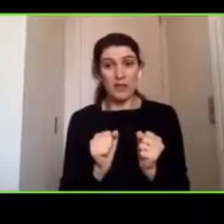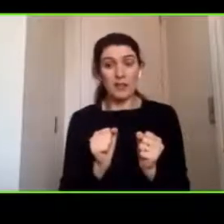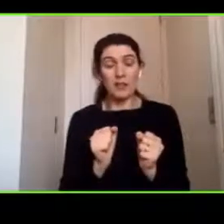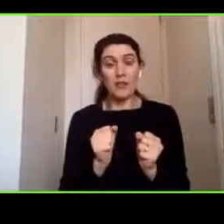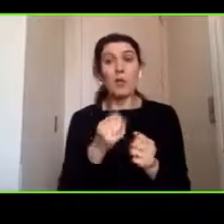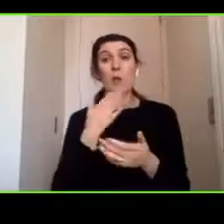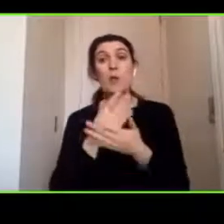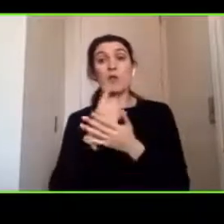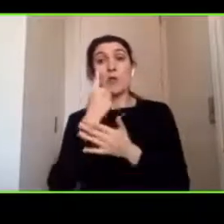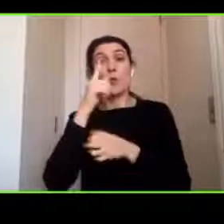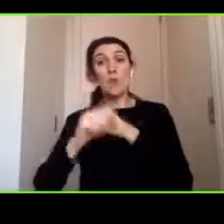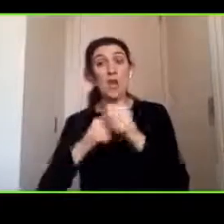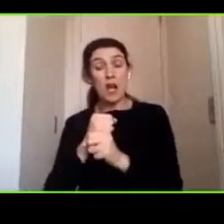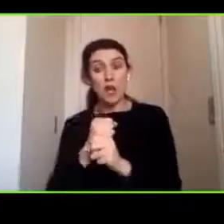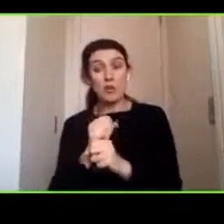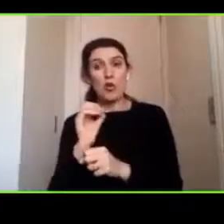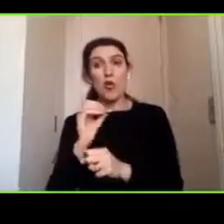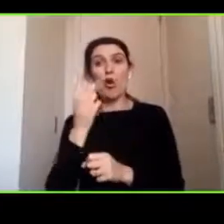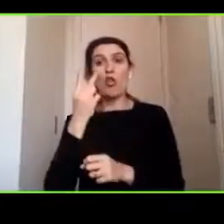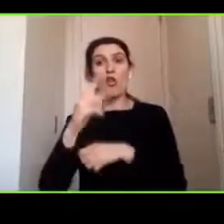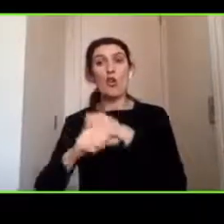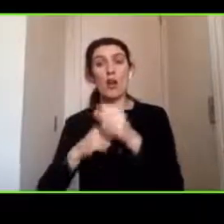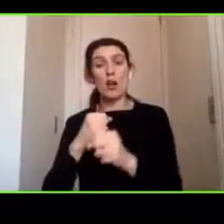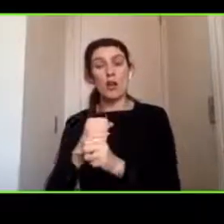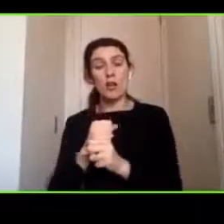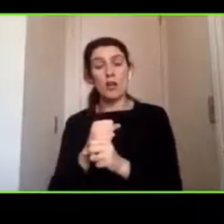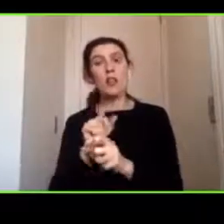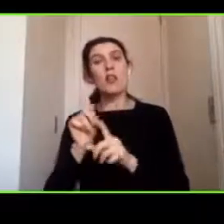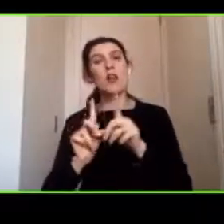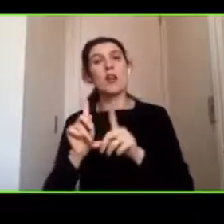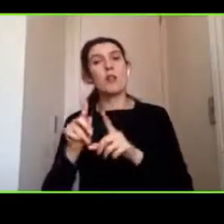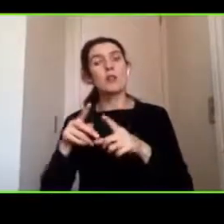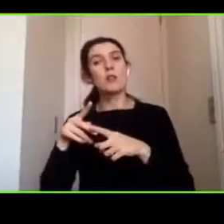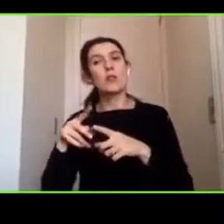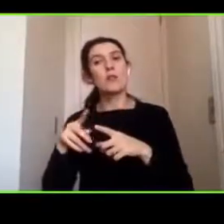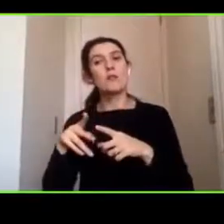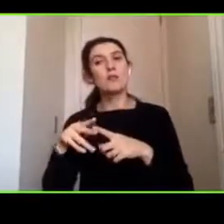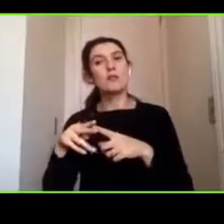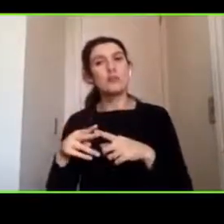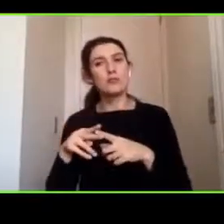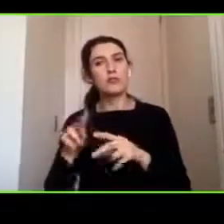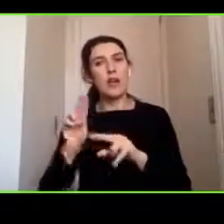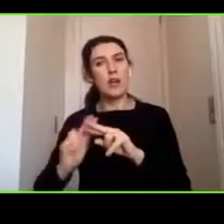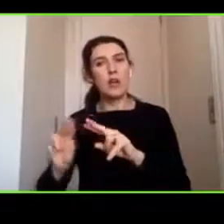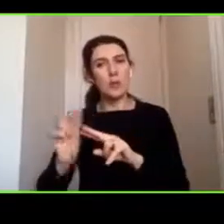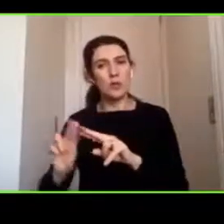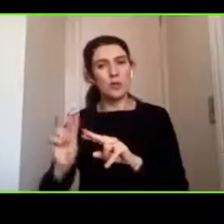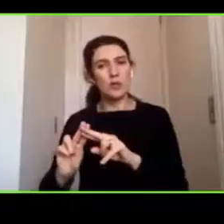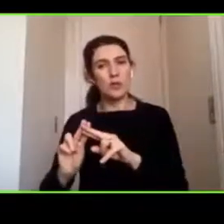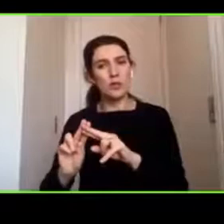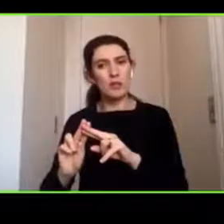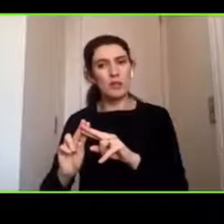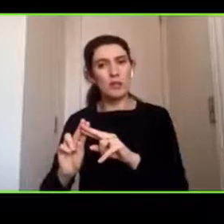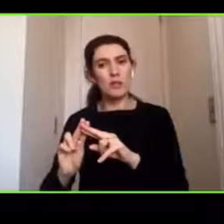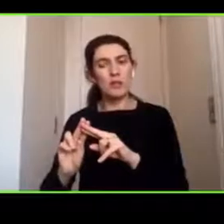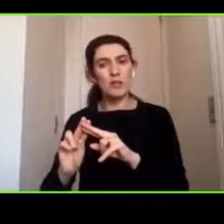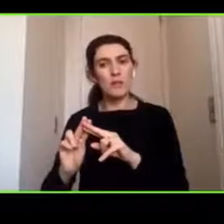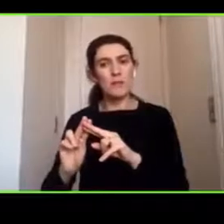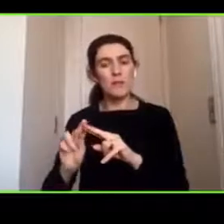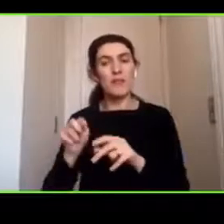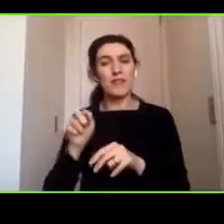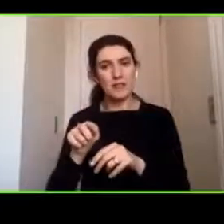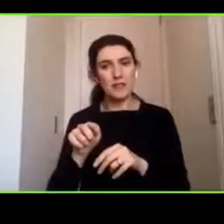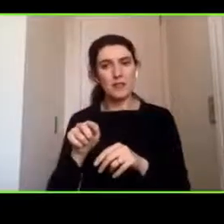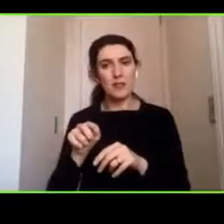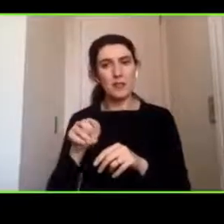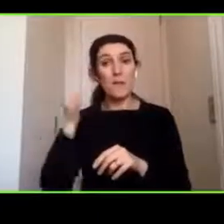de algunas funciones ejecutivas y en esto muchas veces la memoria